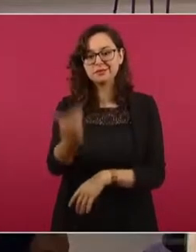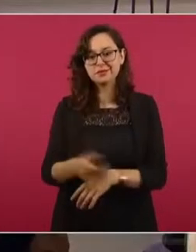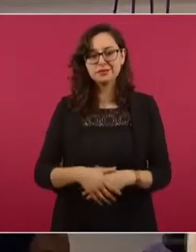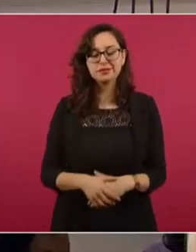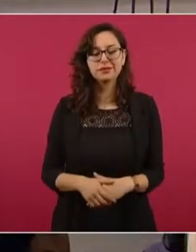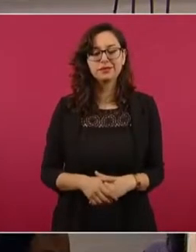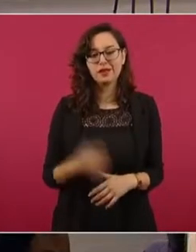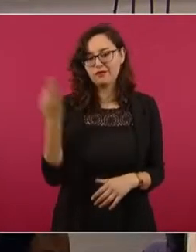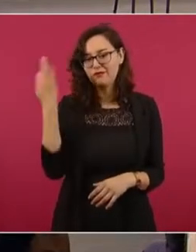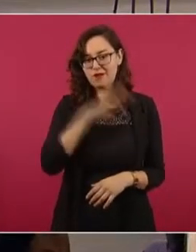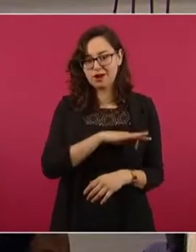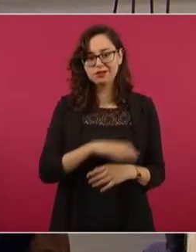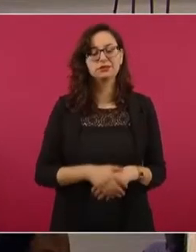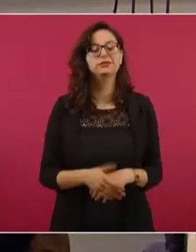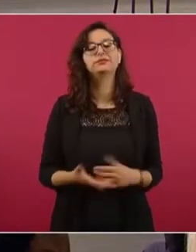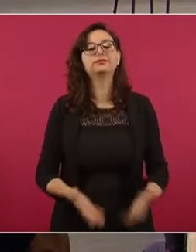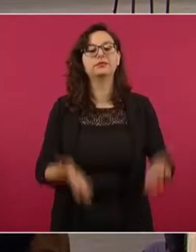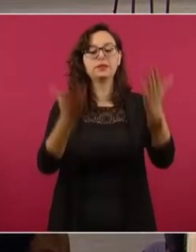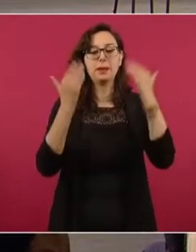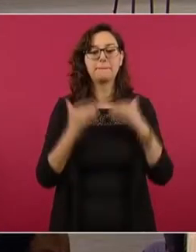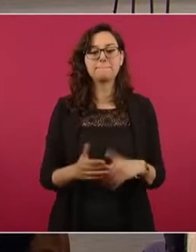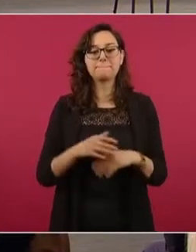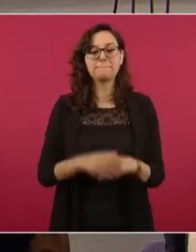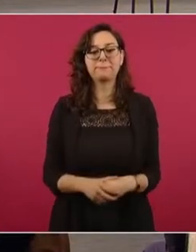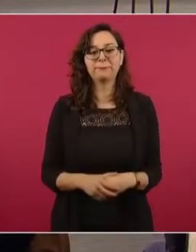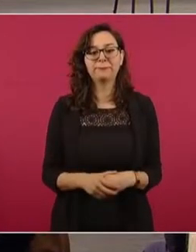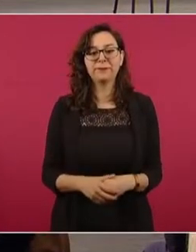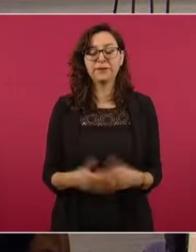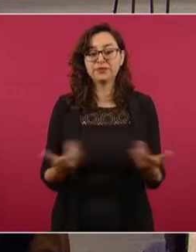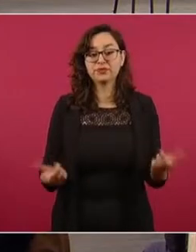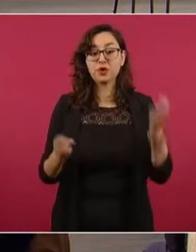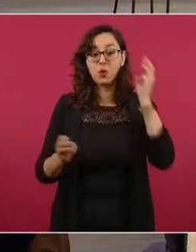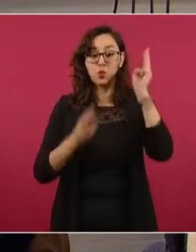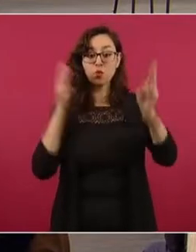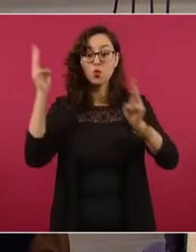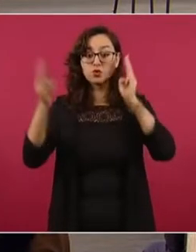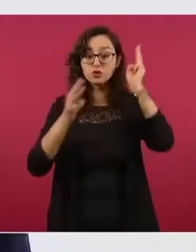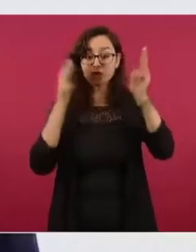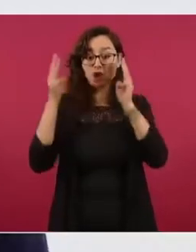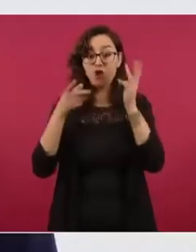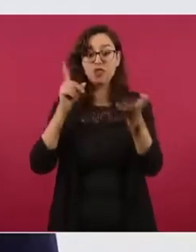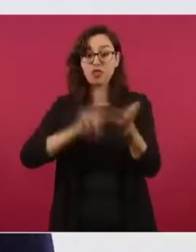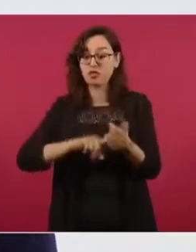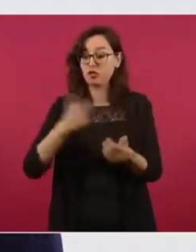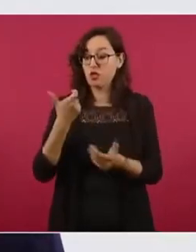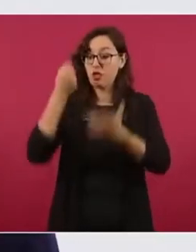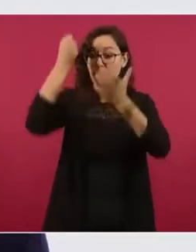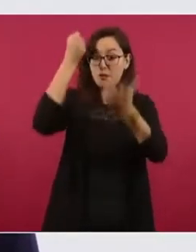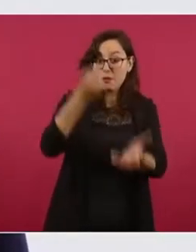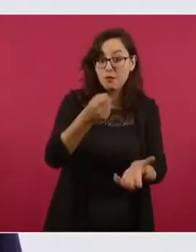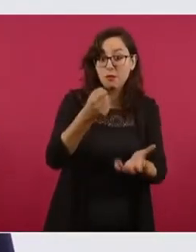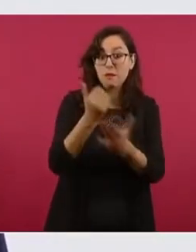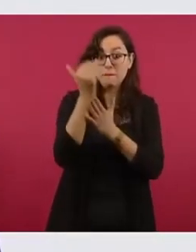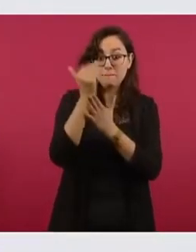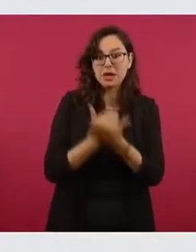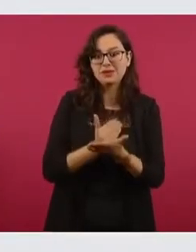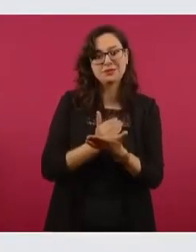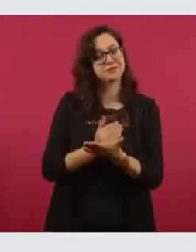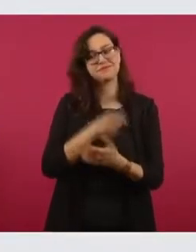No es verdad que se haya reducido el presupuesto a los museos y mucho menos que estén en peligro.